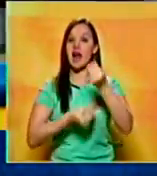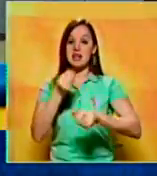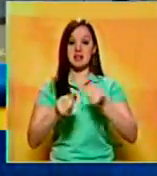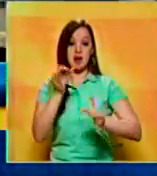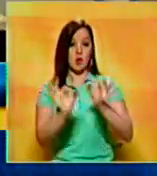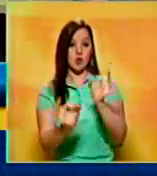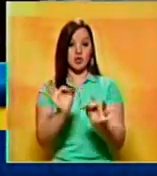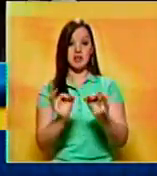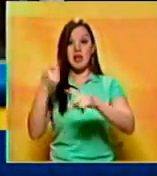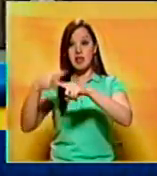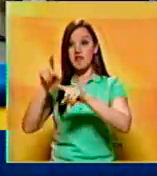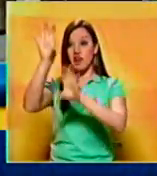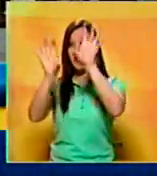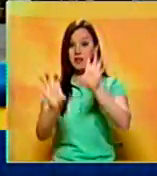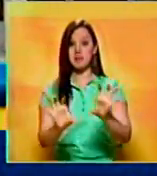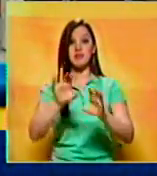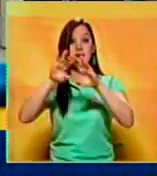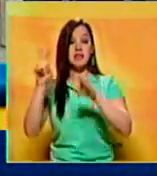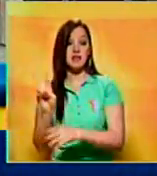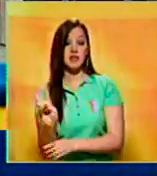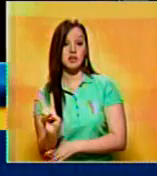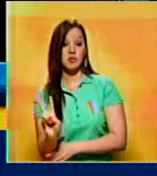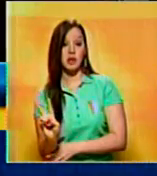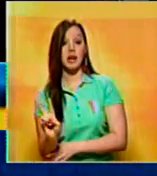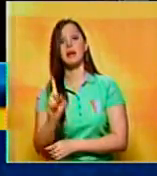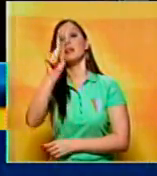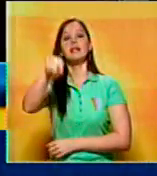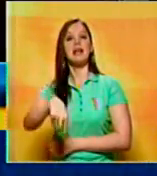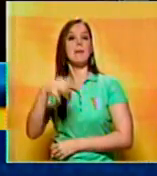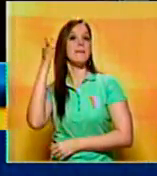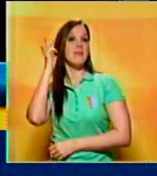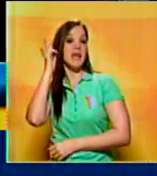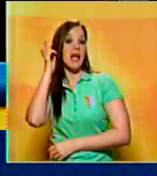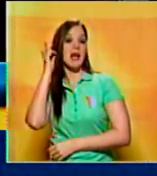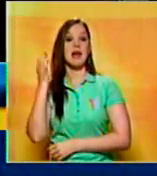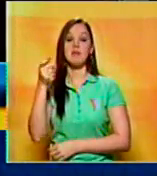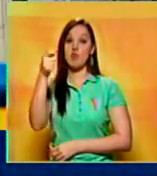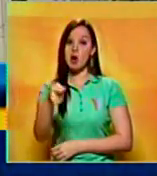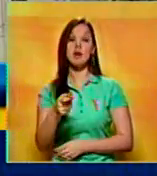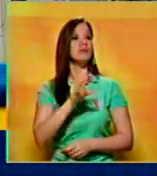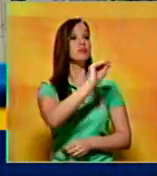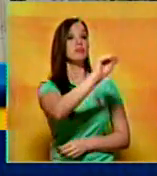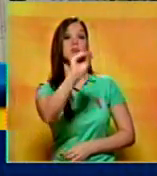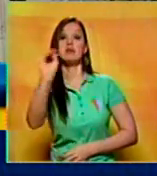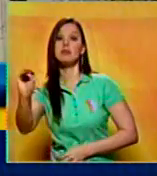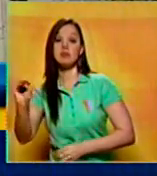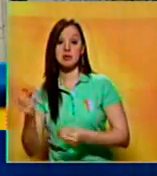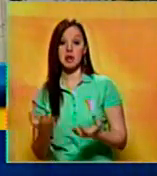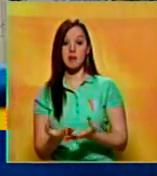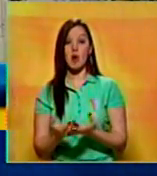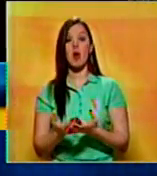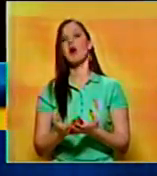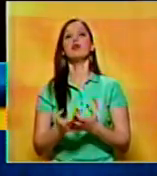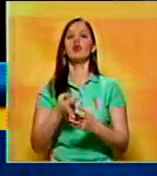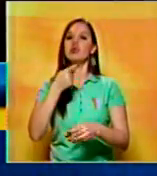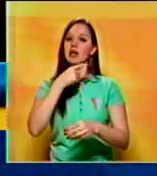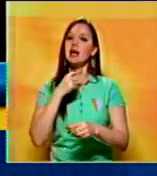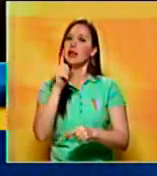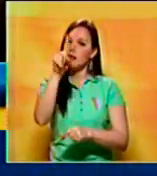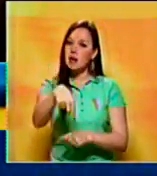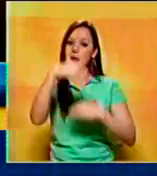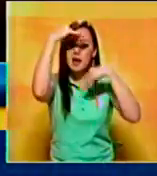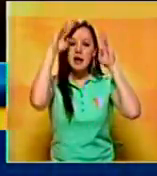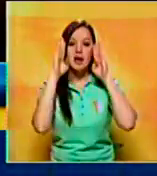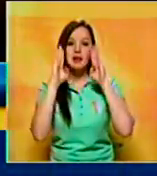regiones del país. Por otra parte, la Presidenta del TSJ exhortó a las nuevas autoridades a manifestar en sus labores cotidianas la